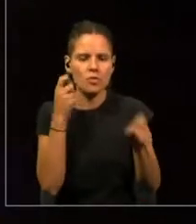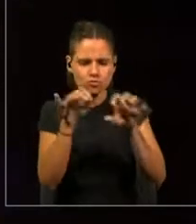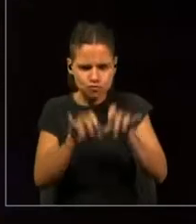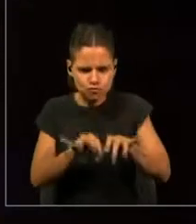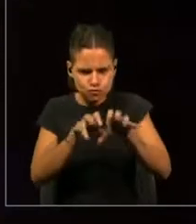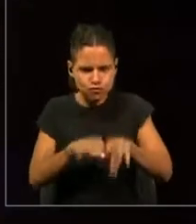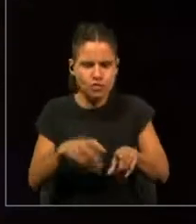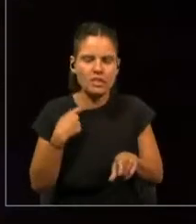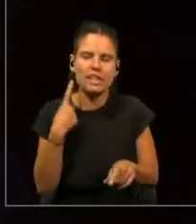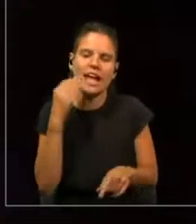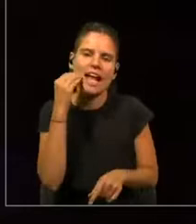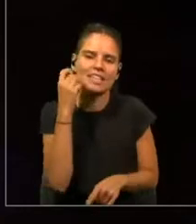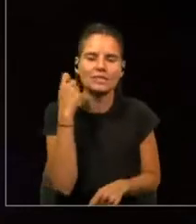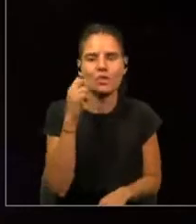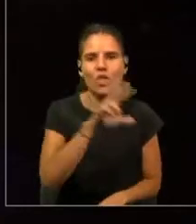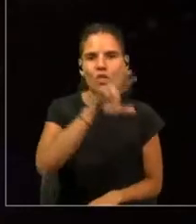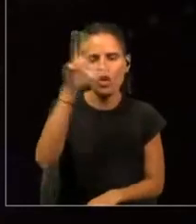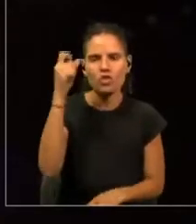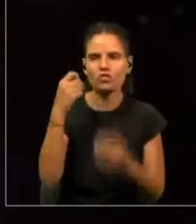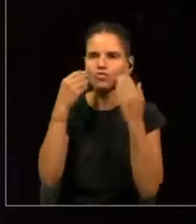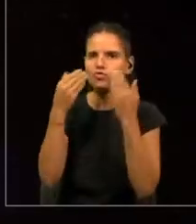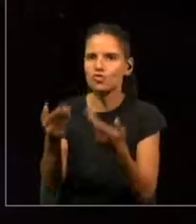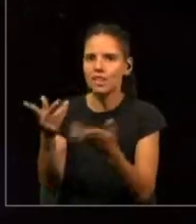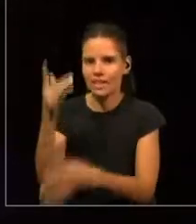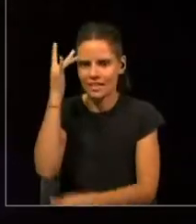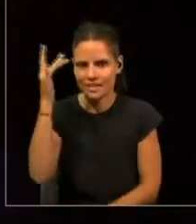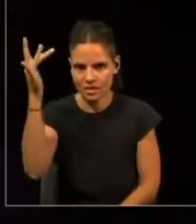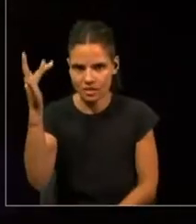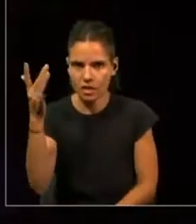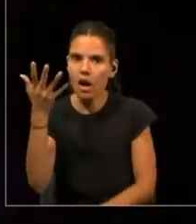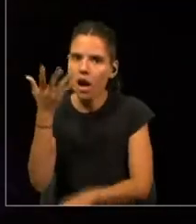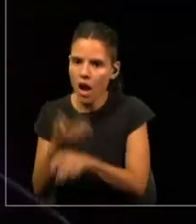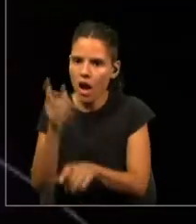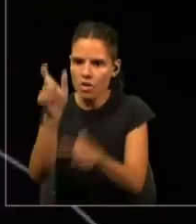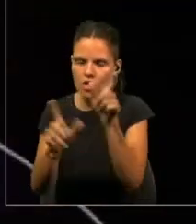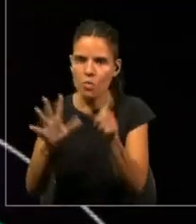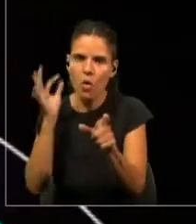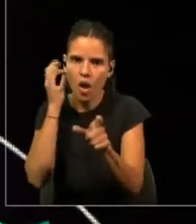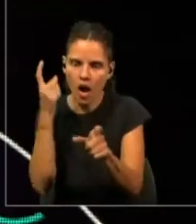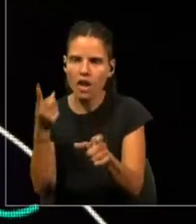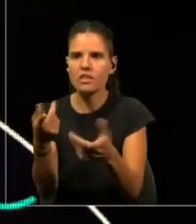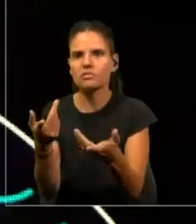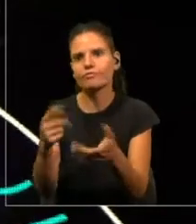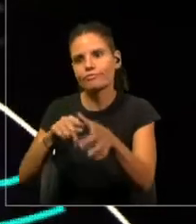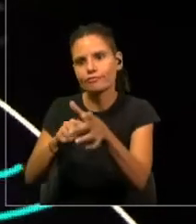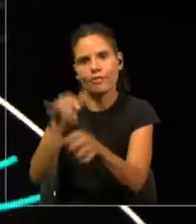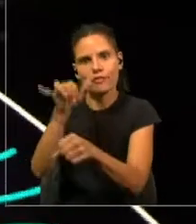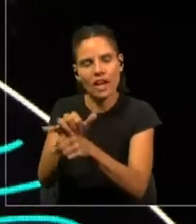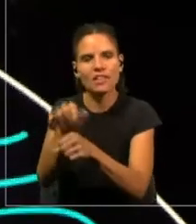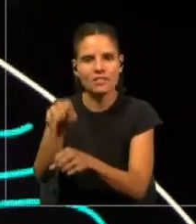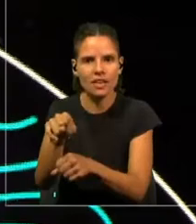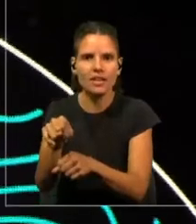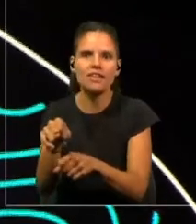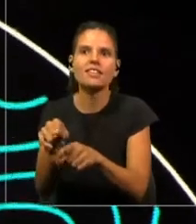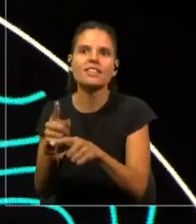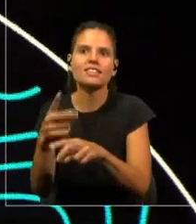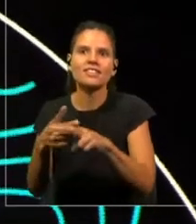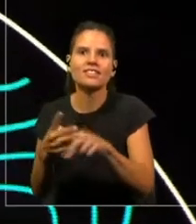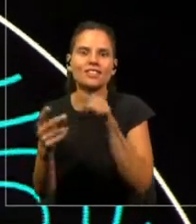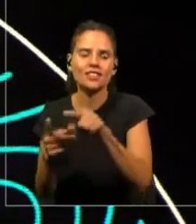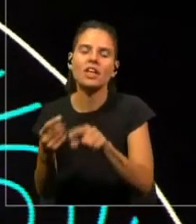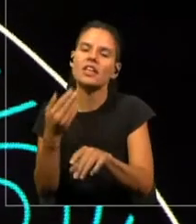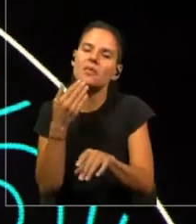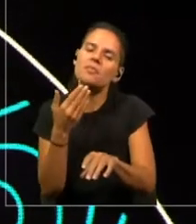tenemos mujeres artificiales que crearon a crear a éstas. Y también hay otra historia